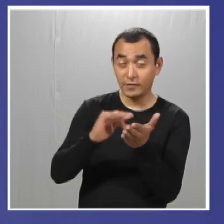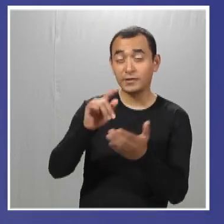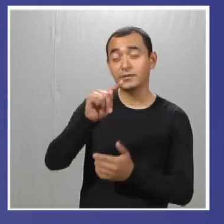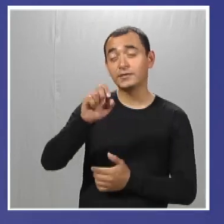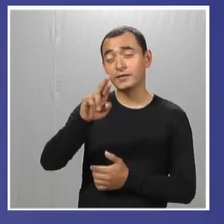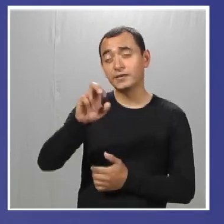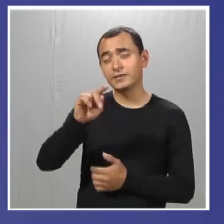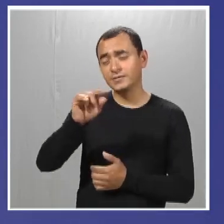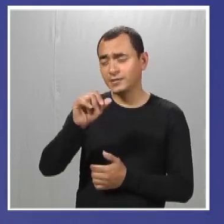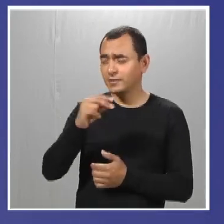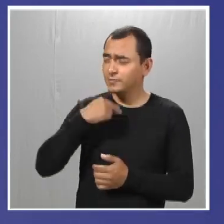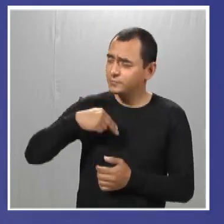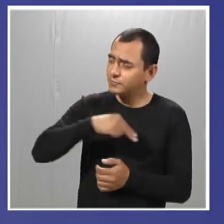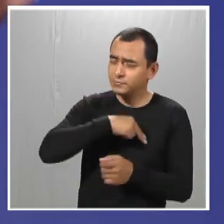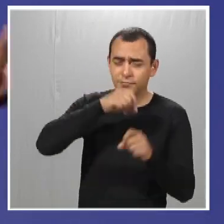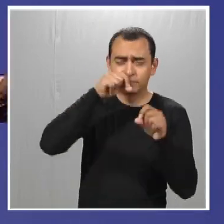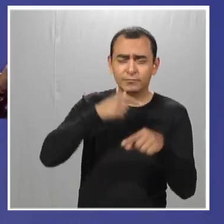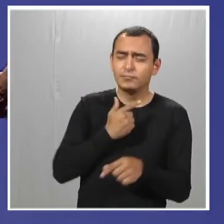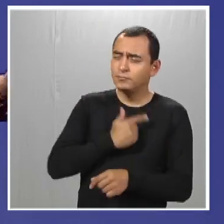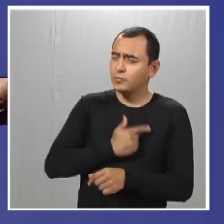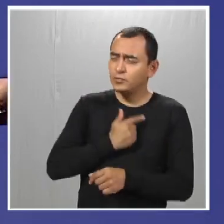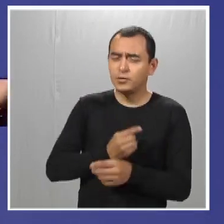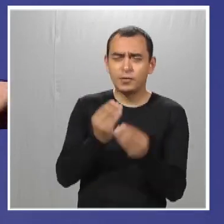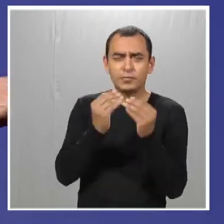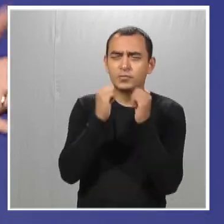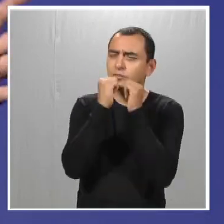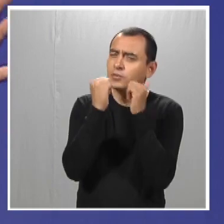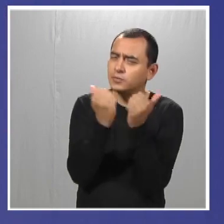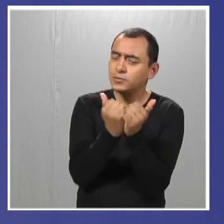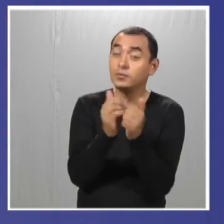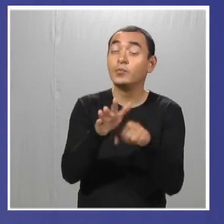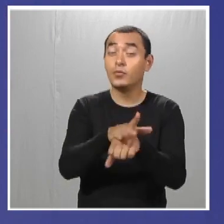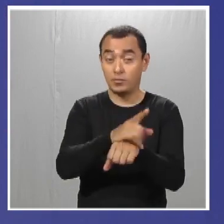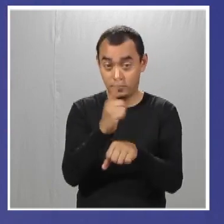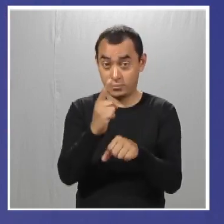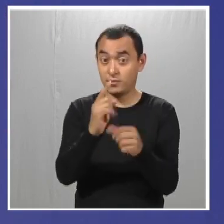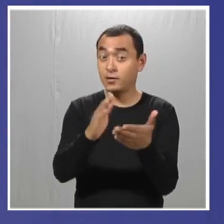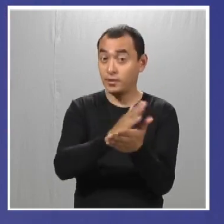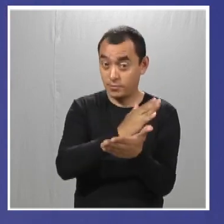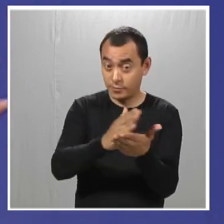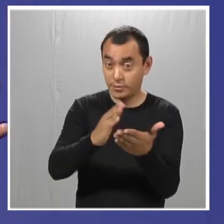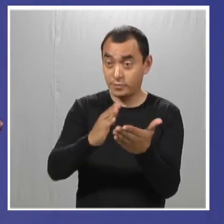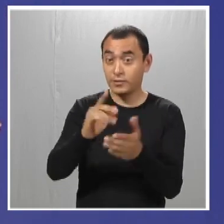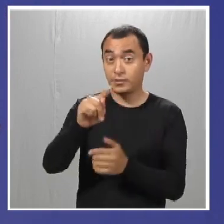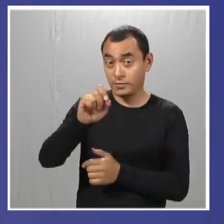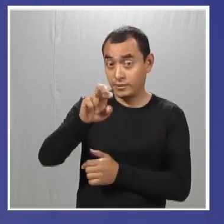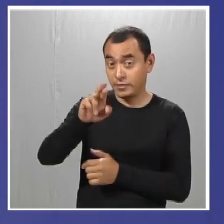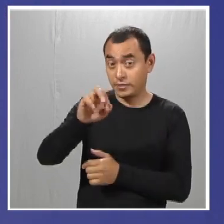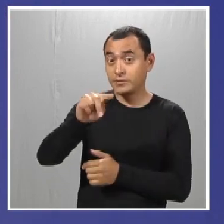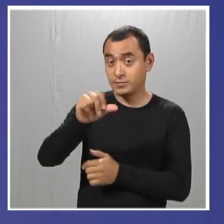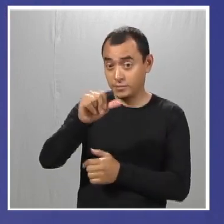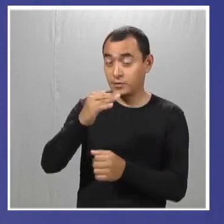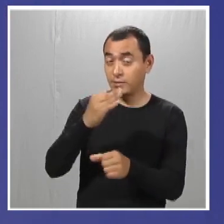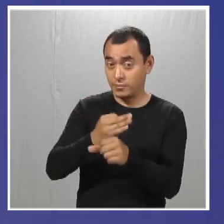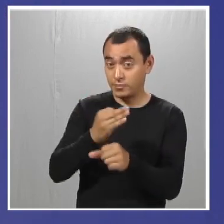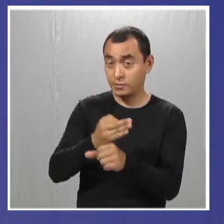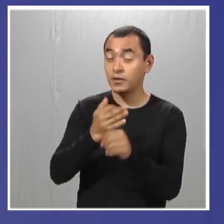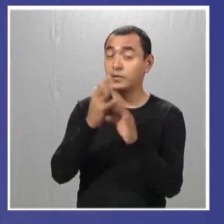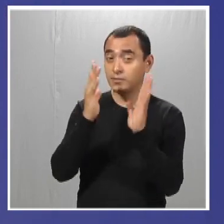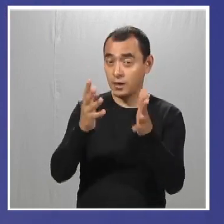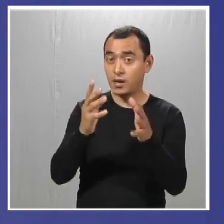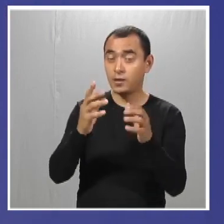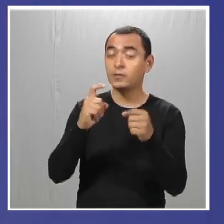Gracias, Teresita. A nosotros también nos está gustando mucho Best Buddies porque además de ello, además de Teresita de Jesús que se encuentra